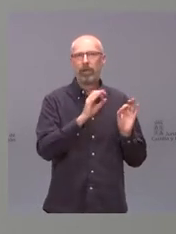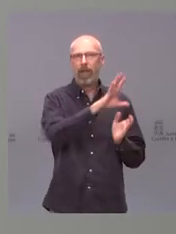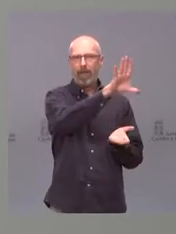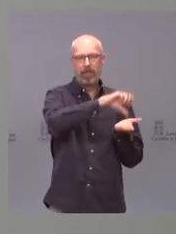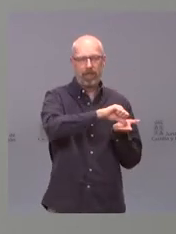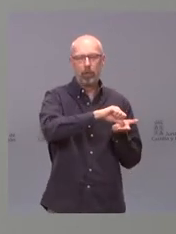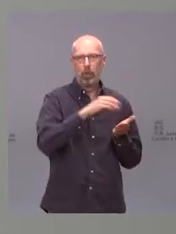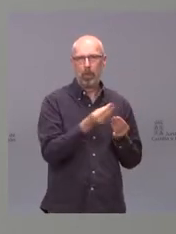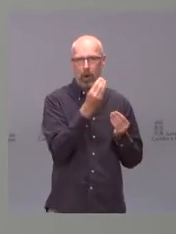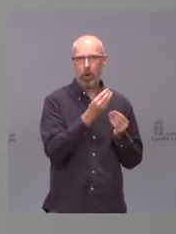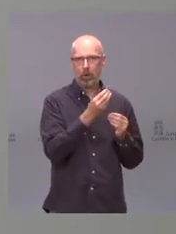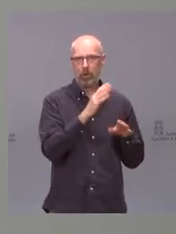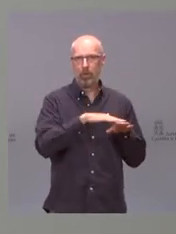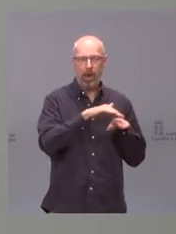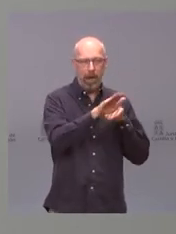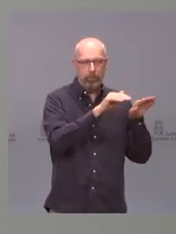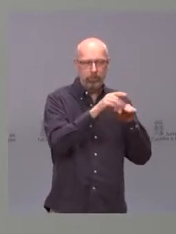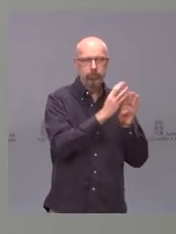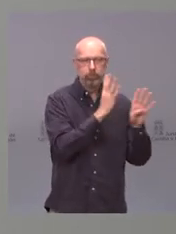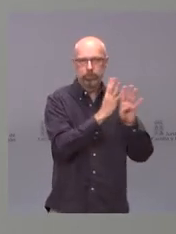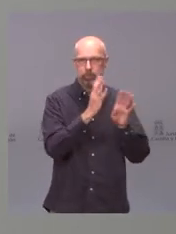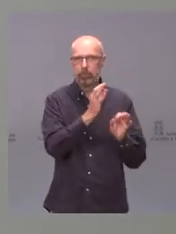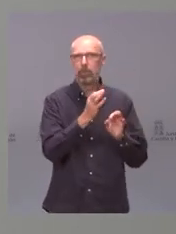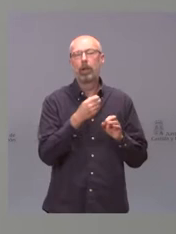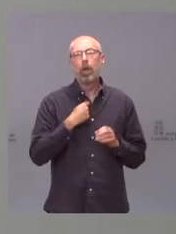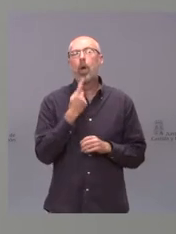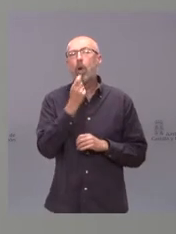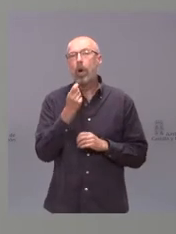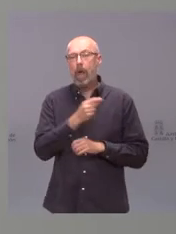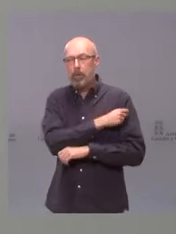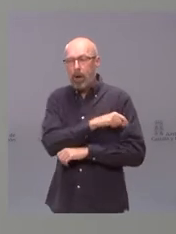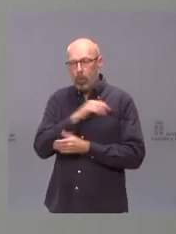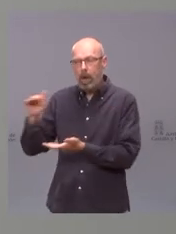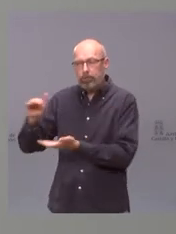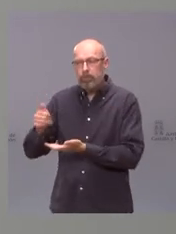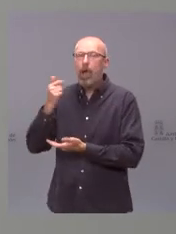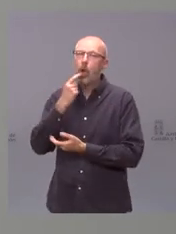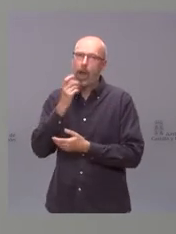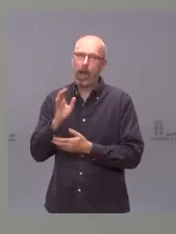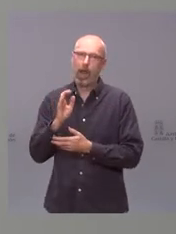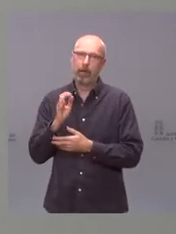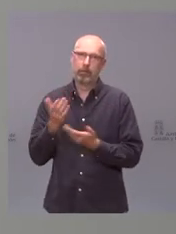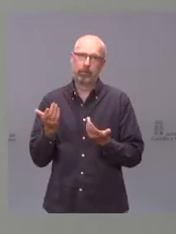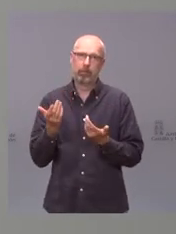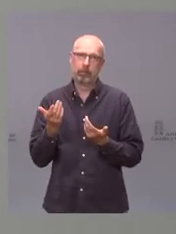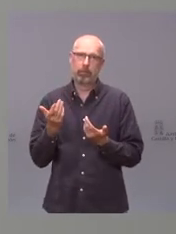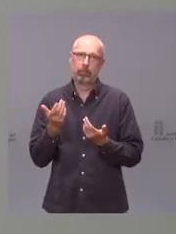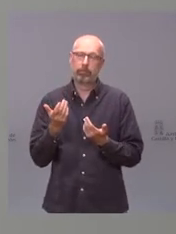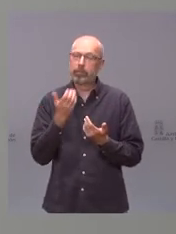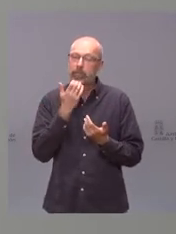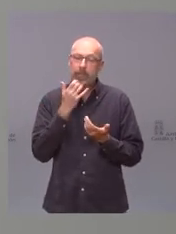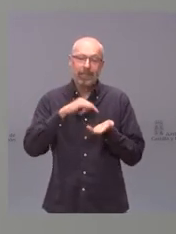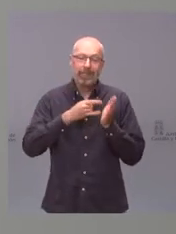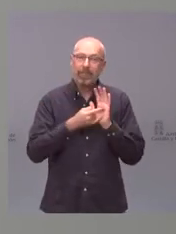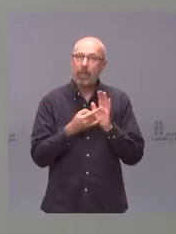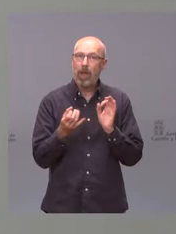Nos gustaría tener aún más vacunas. Desde luego podríamos desencadenar toda la sistemática de vacunación masiva